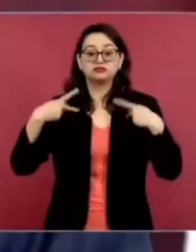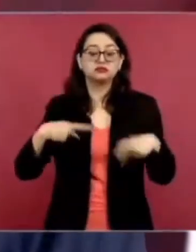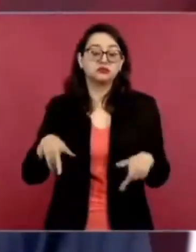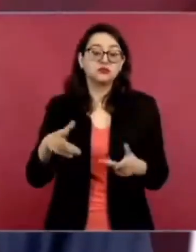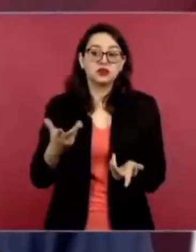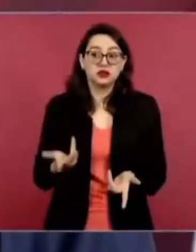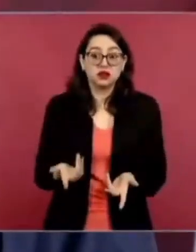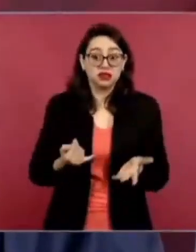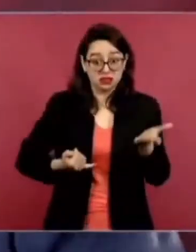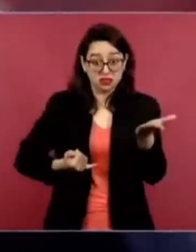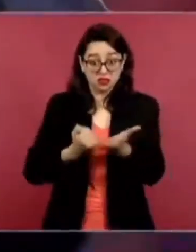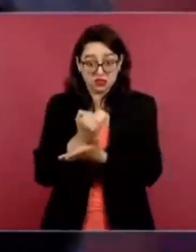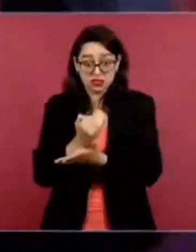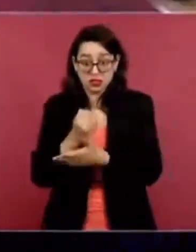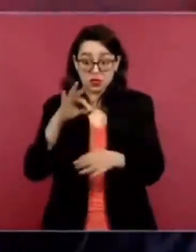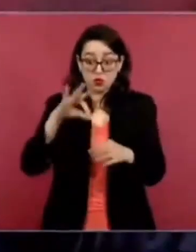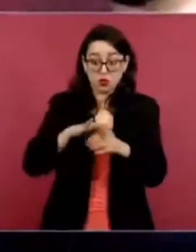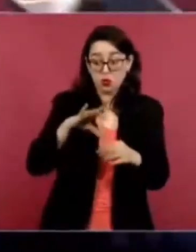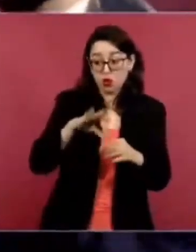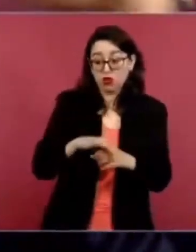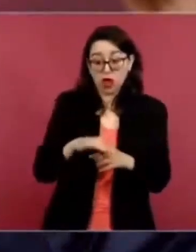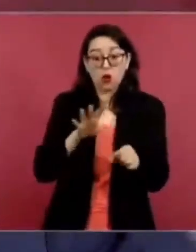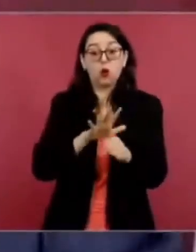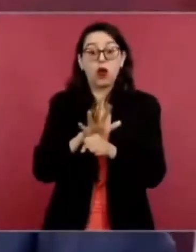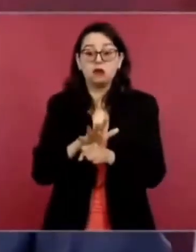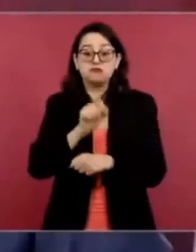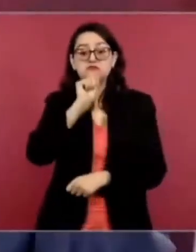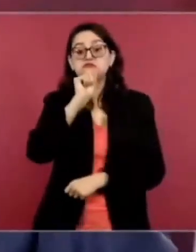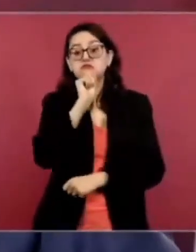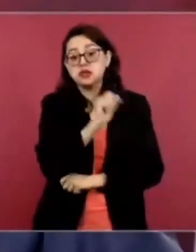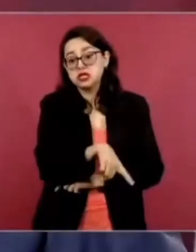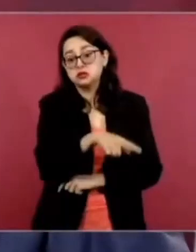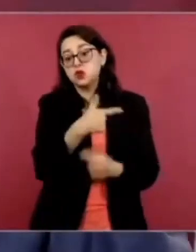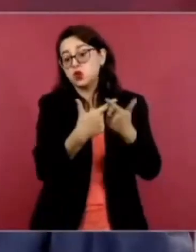del país. Era un partido único, dominante.